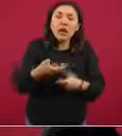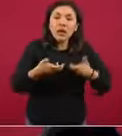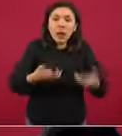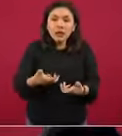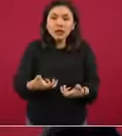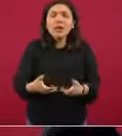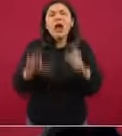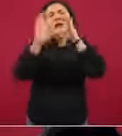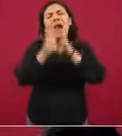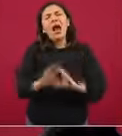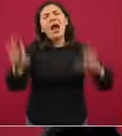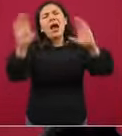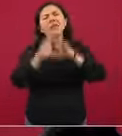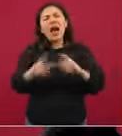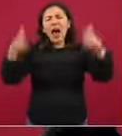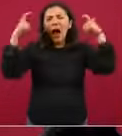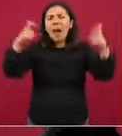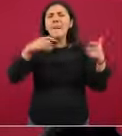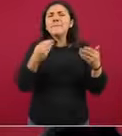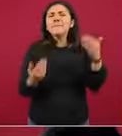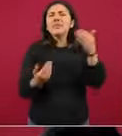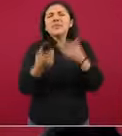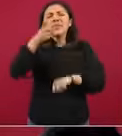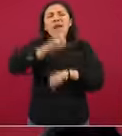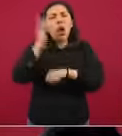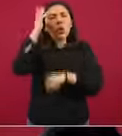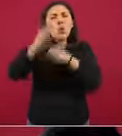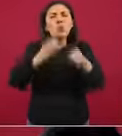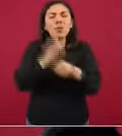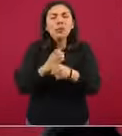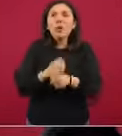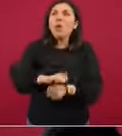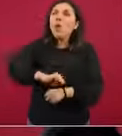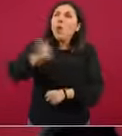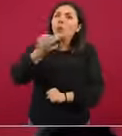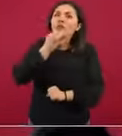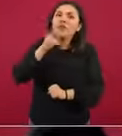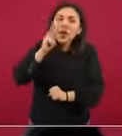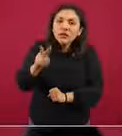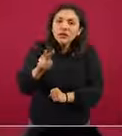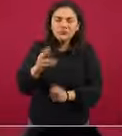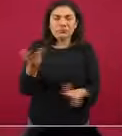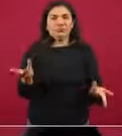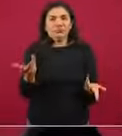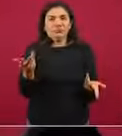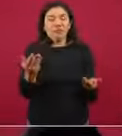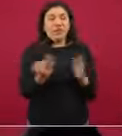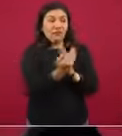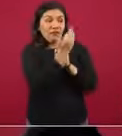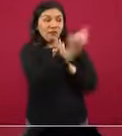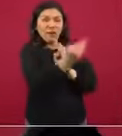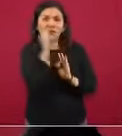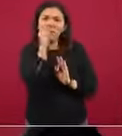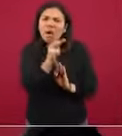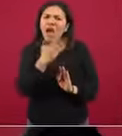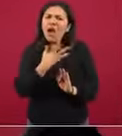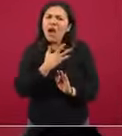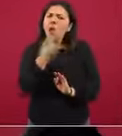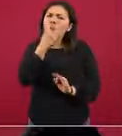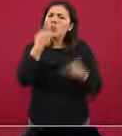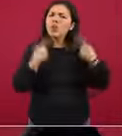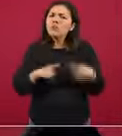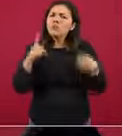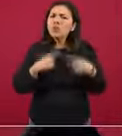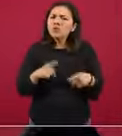unas mañanitas a todo volumen y dije, otra fiesta, híjole. Pero justo cuando cruzo, veo que en la calle estaba una